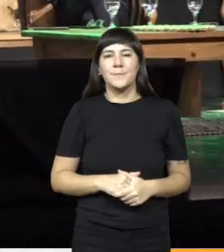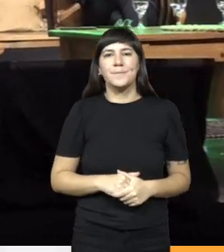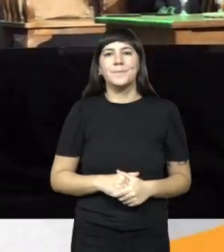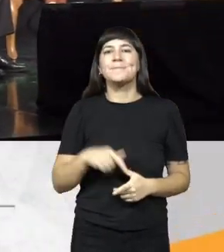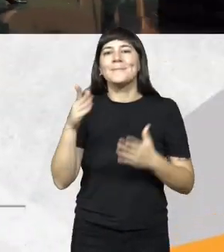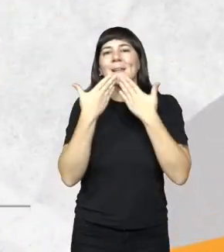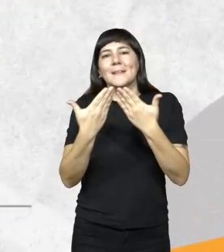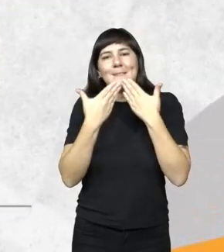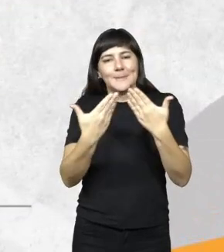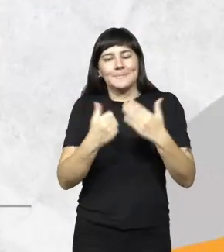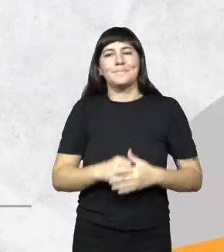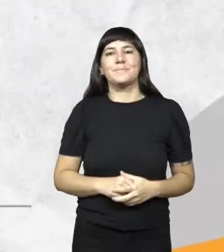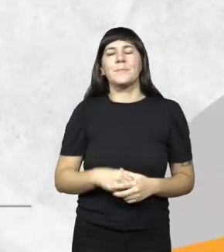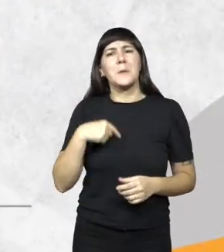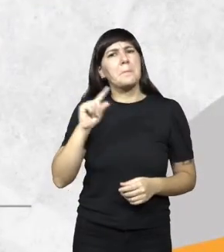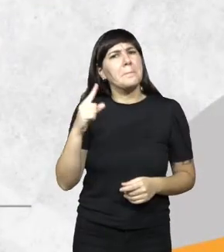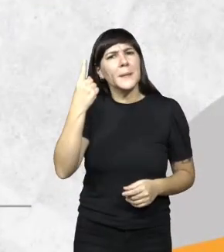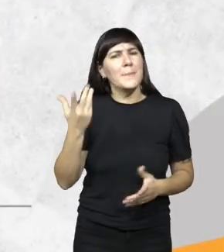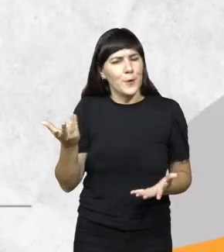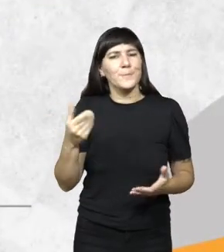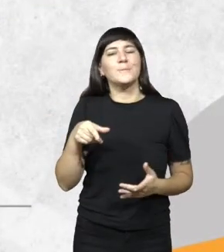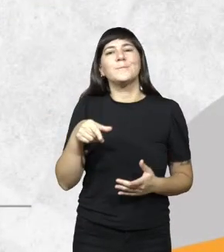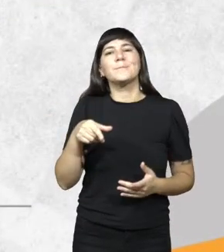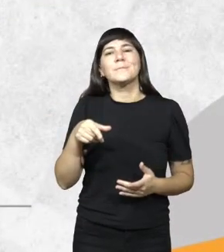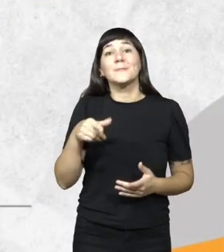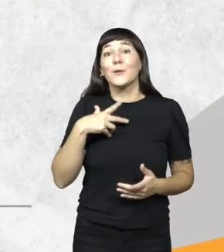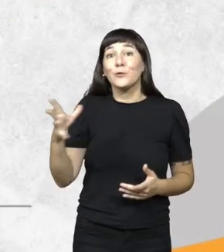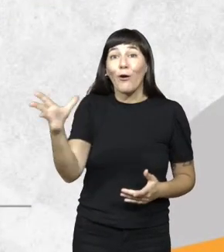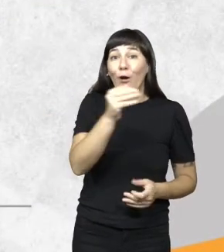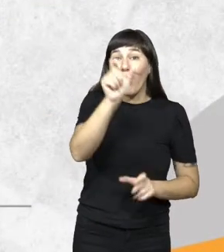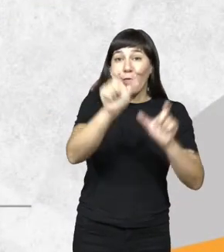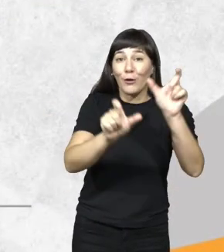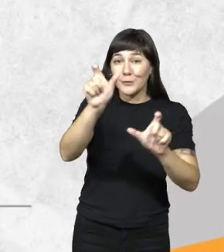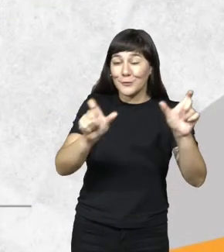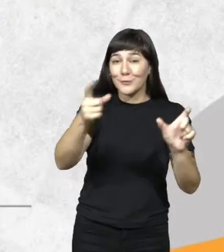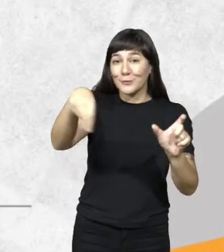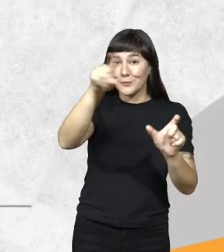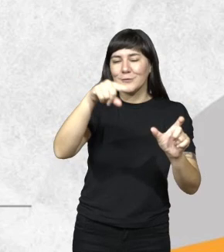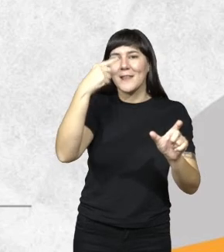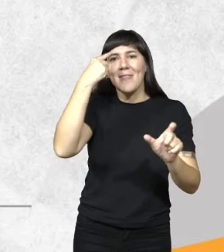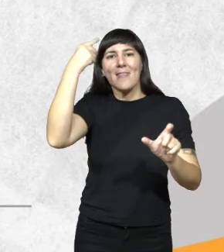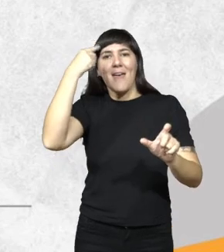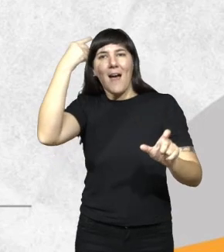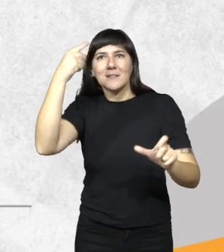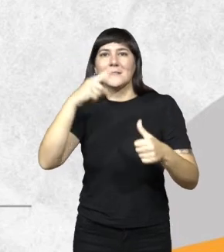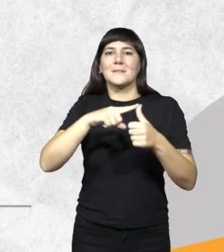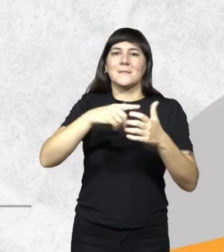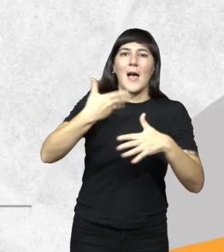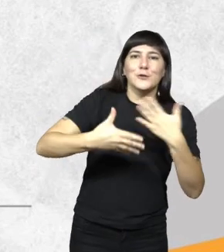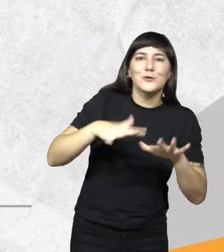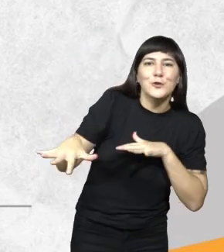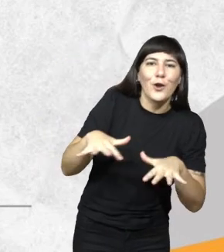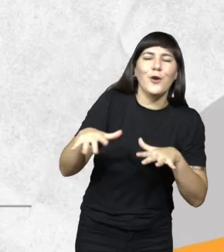Muchas gracias. Primero que nada, a todos aquellos que, por supuesto, desde las ideas y desde la acción,